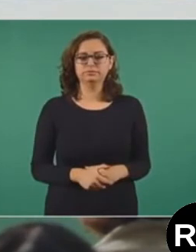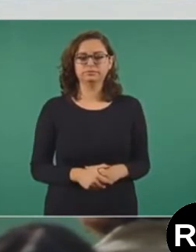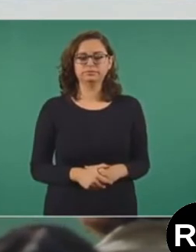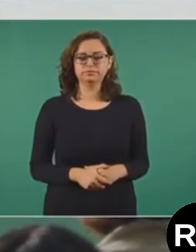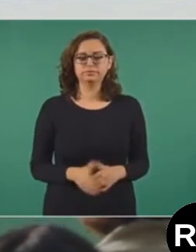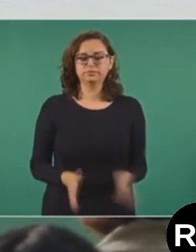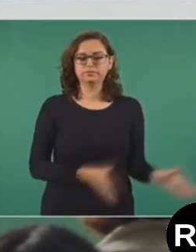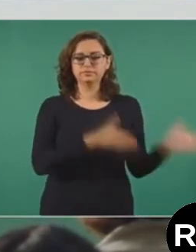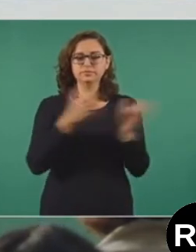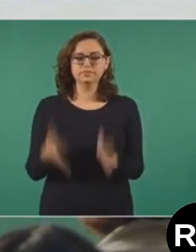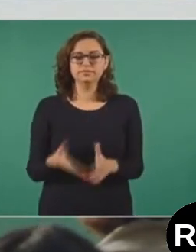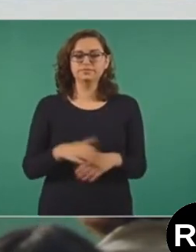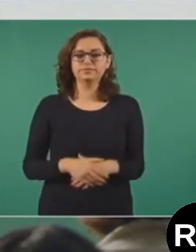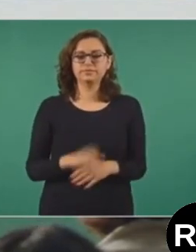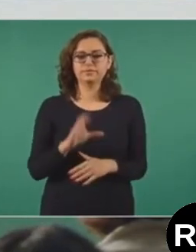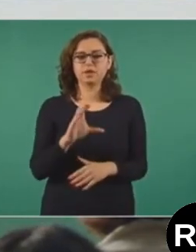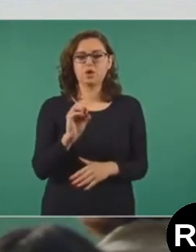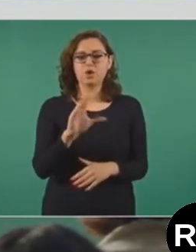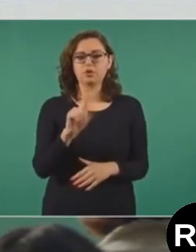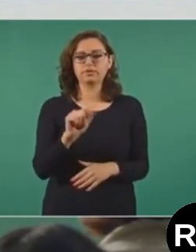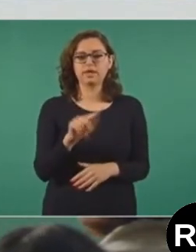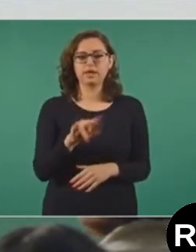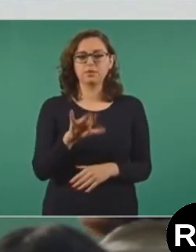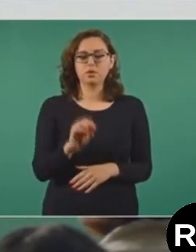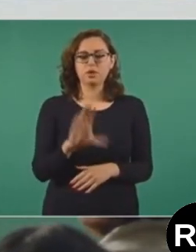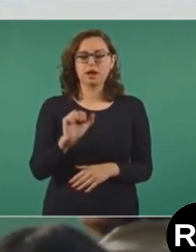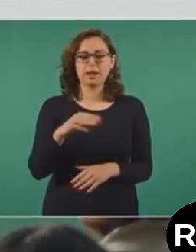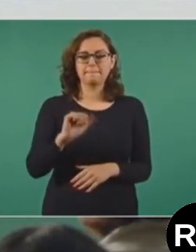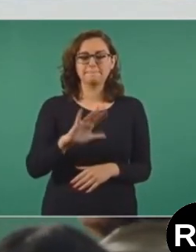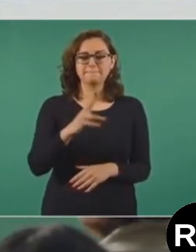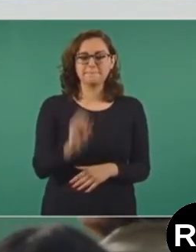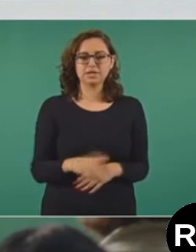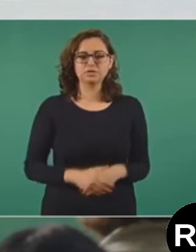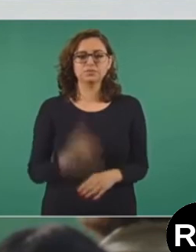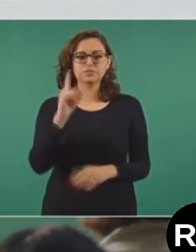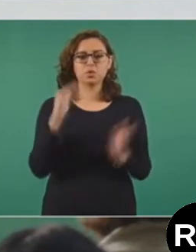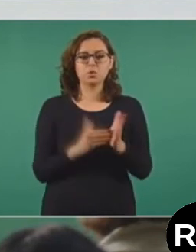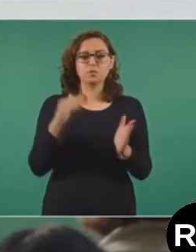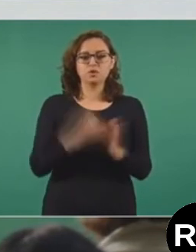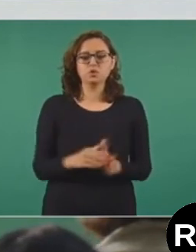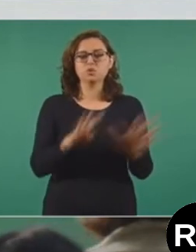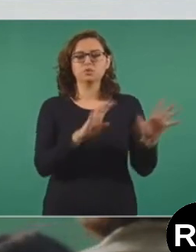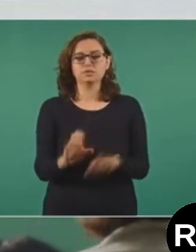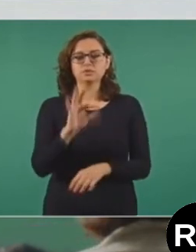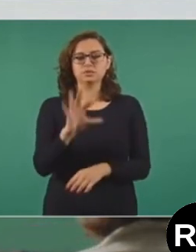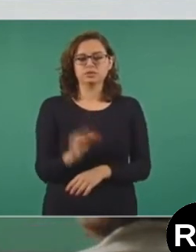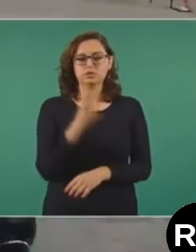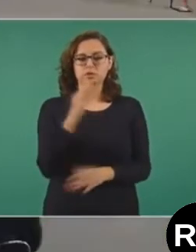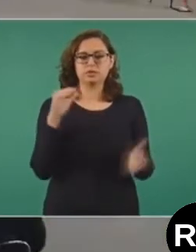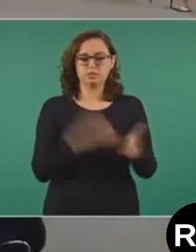César Octavio Camacho Quirós, un millón 944 mil.